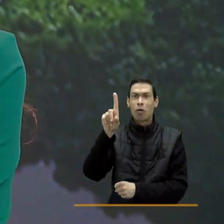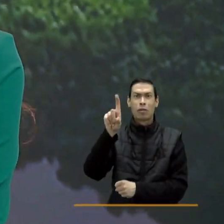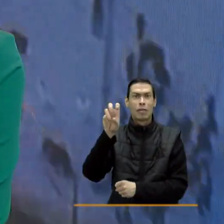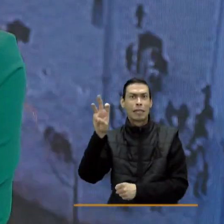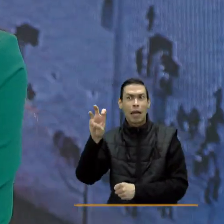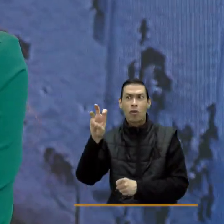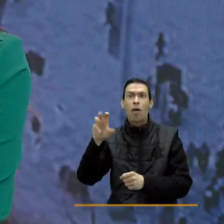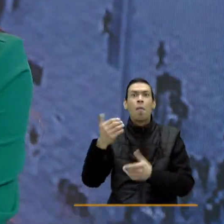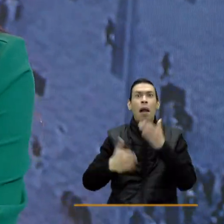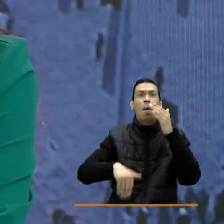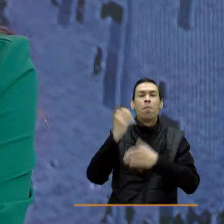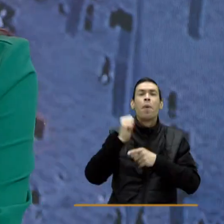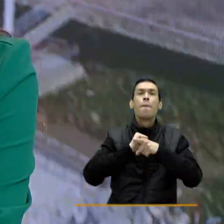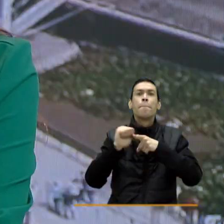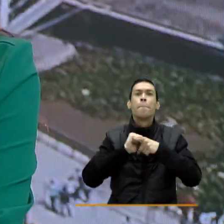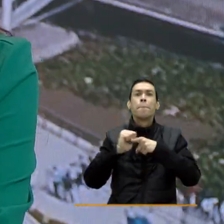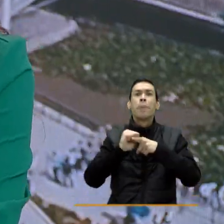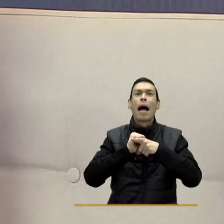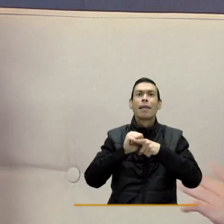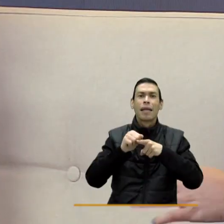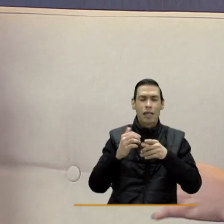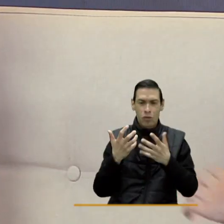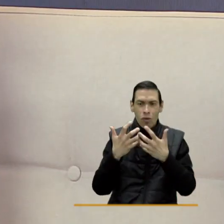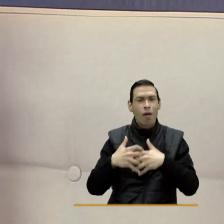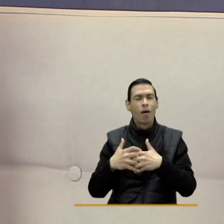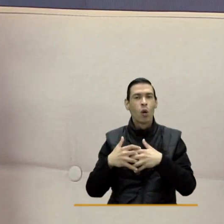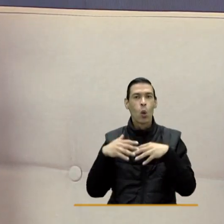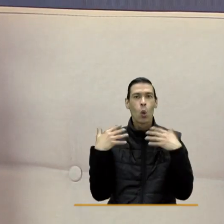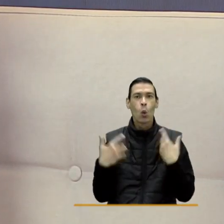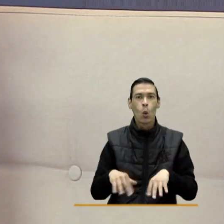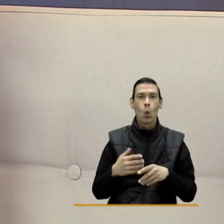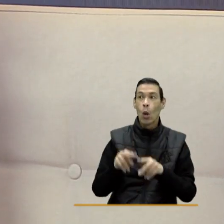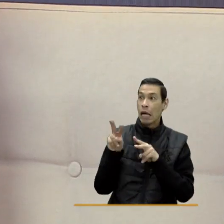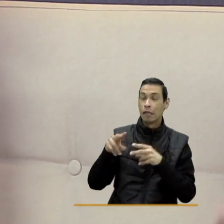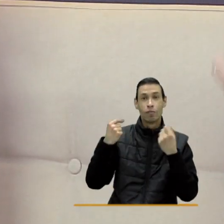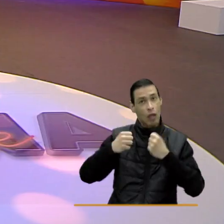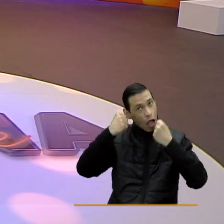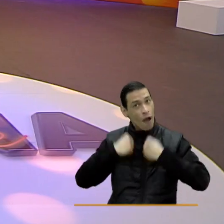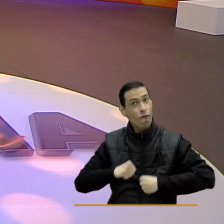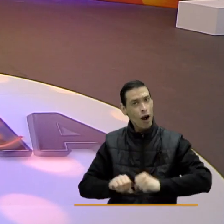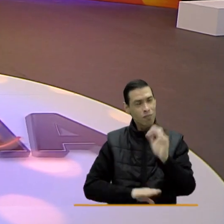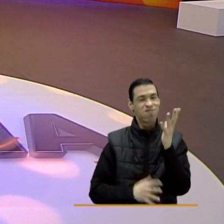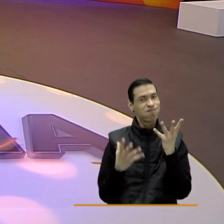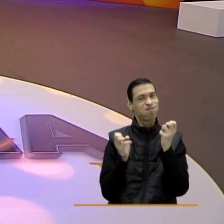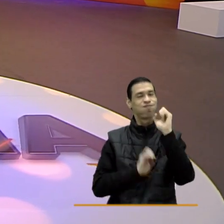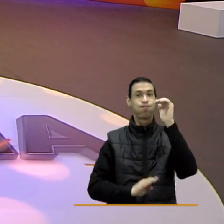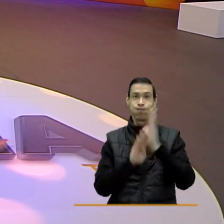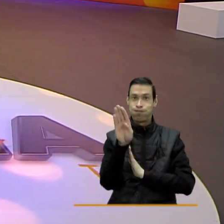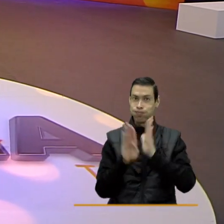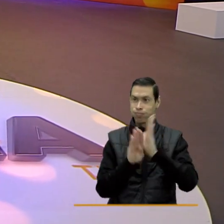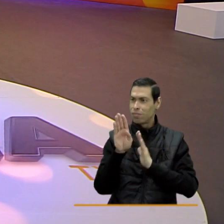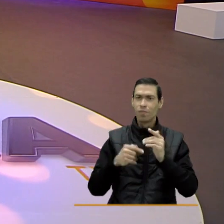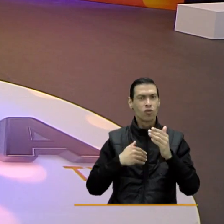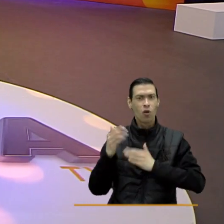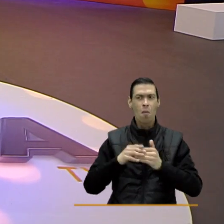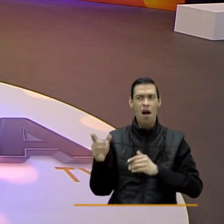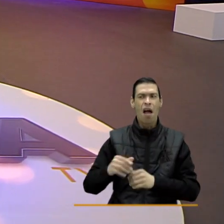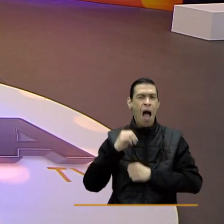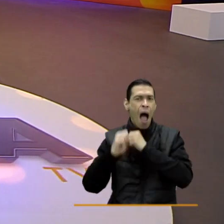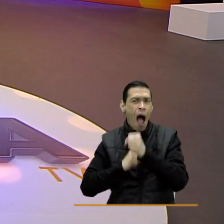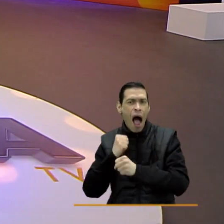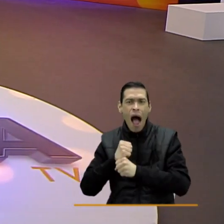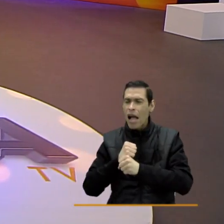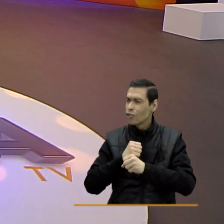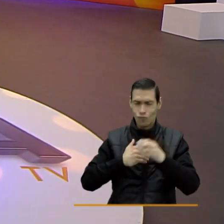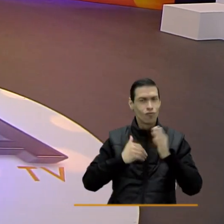iniciando apenas su etapa productiva en las empresas. Entonces, uno dice, guau, de verdad son personas súper echadas para adelante, por decirlo de alguna manera, porque no importa la